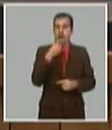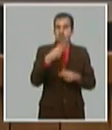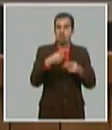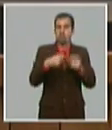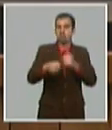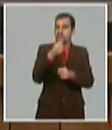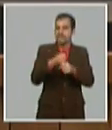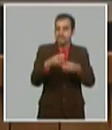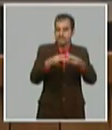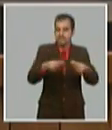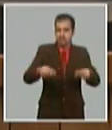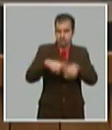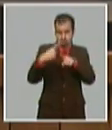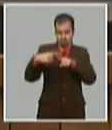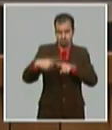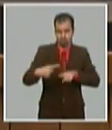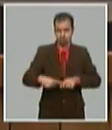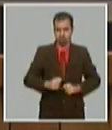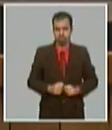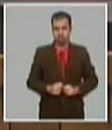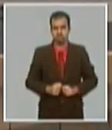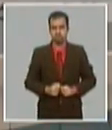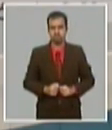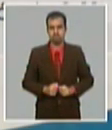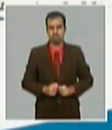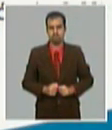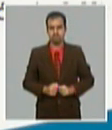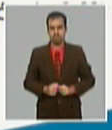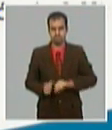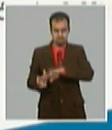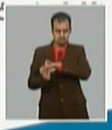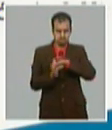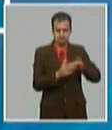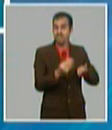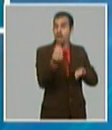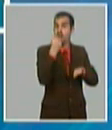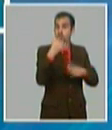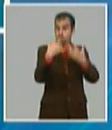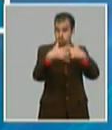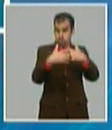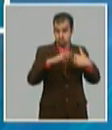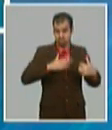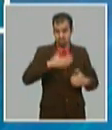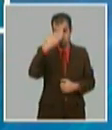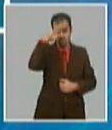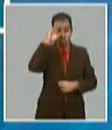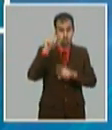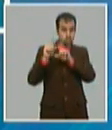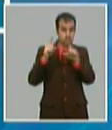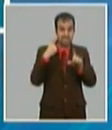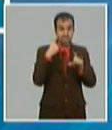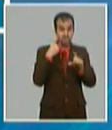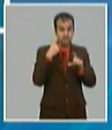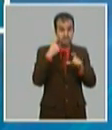ahora en cuanto a las producciones nacionales de alimentos se proyectan crecimientos